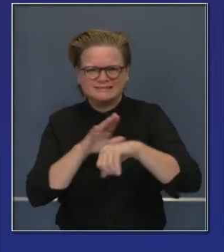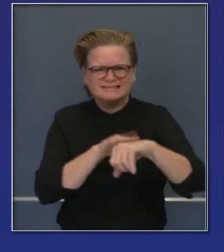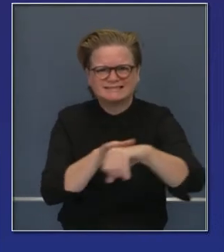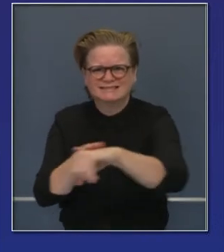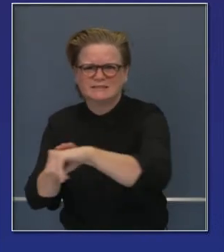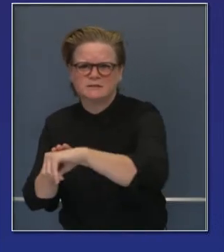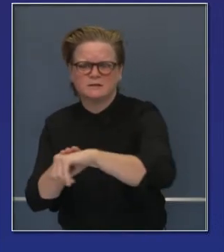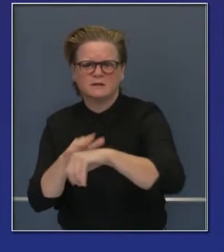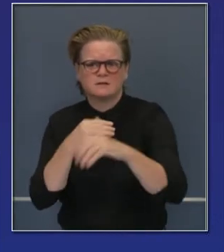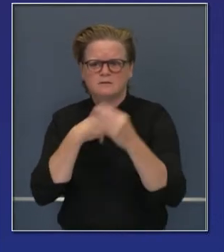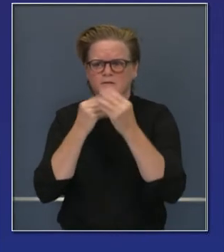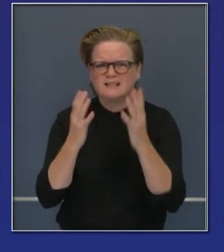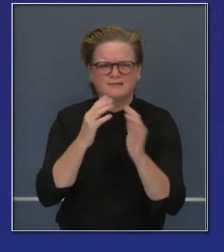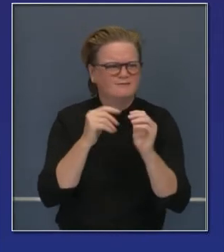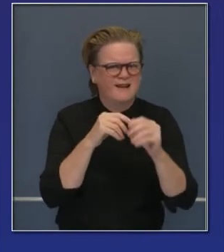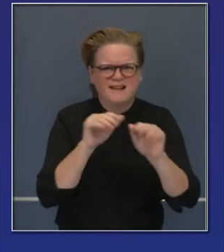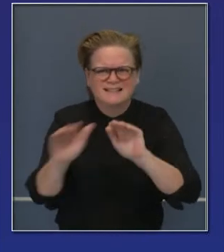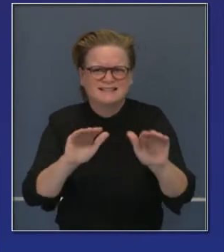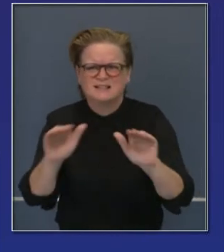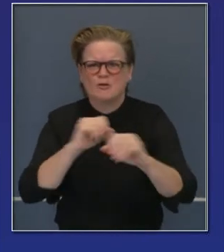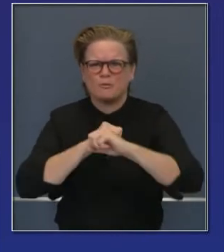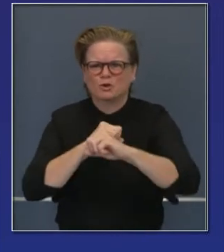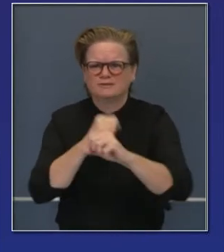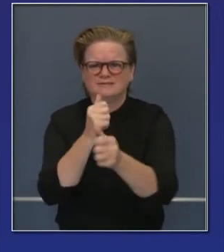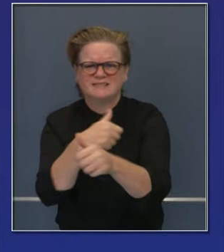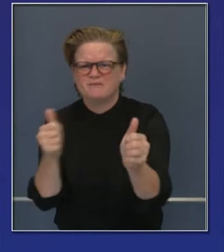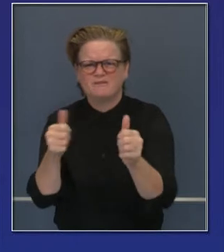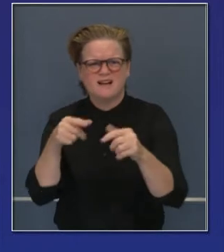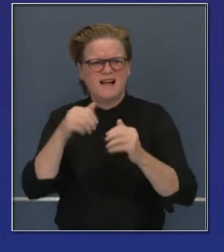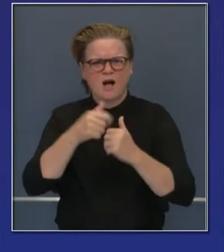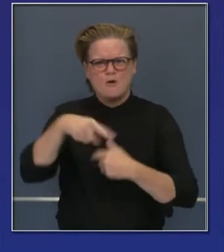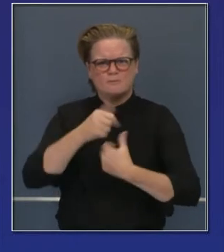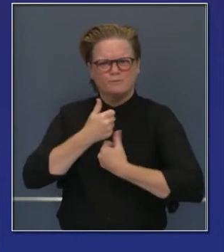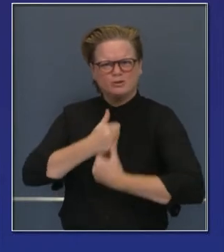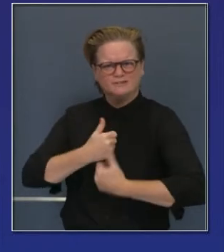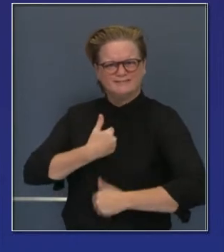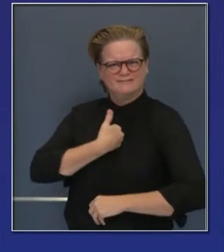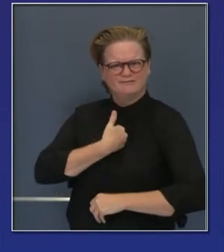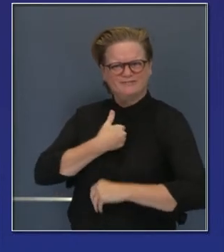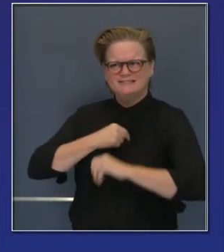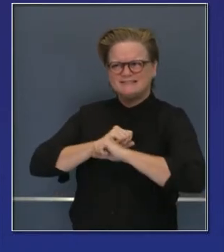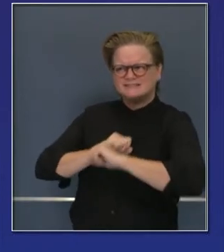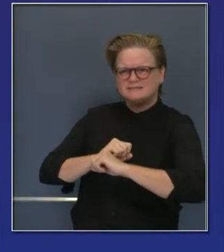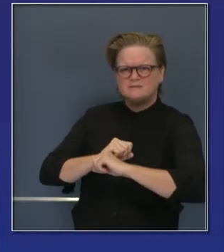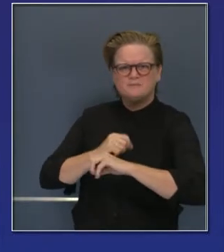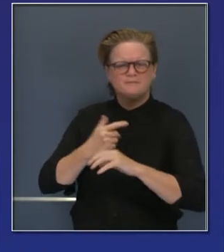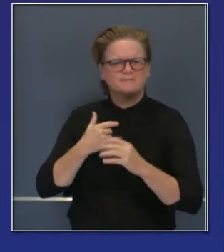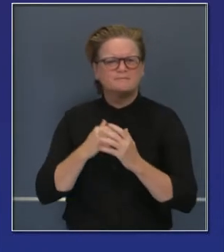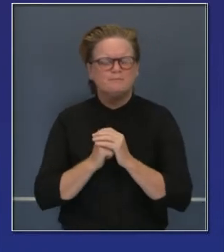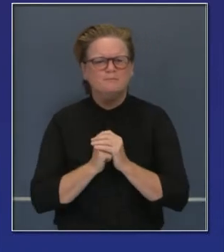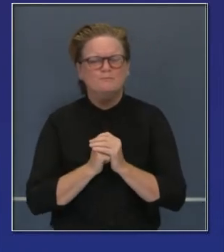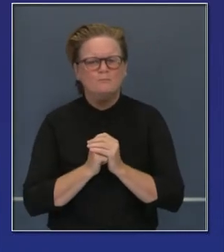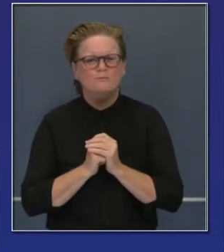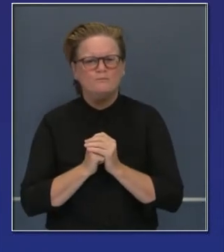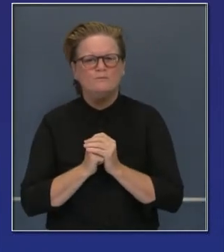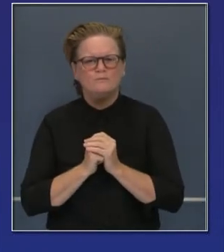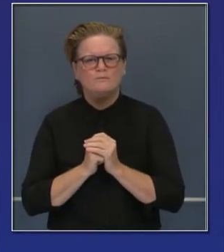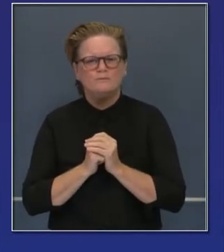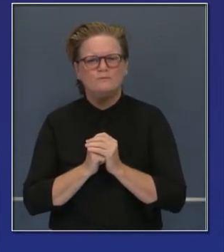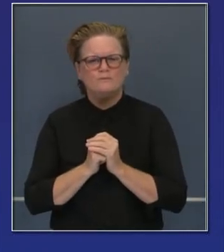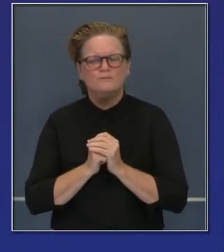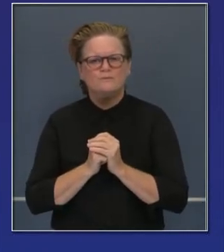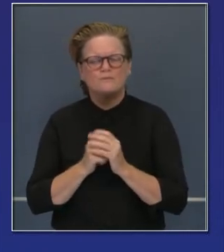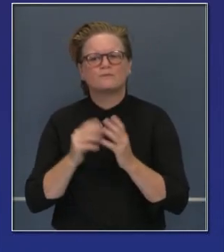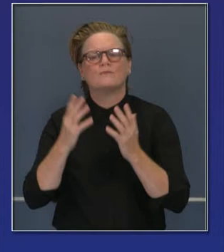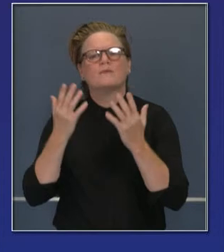en este momento dentro de las primeras 24 horas. Y ahora hablemos ahora de la cuarta rama del ataque que son las